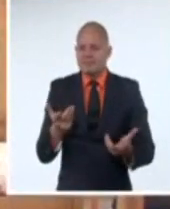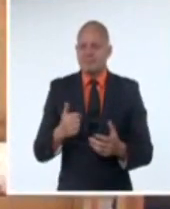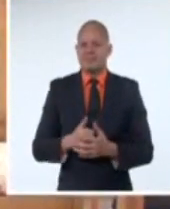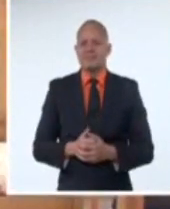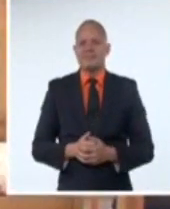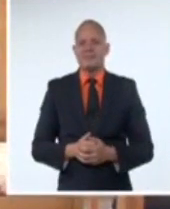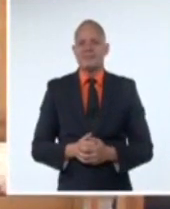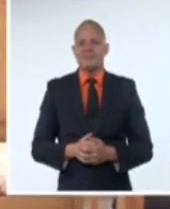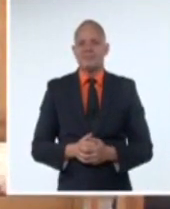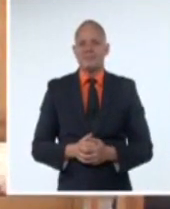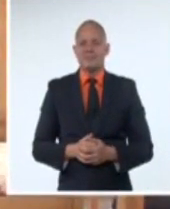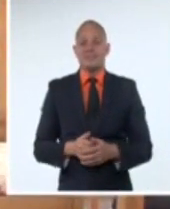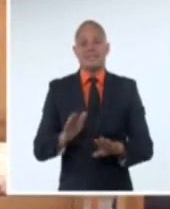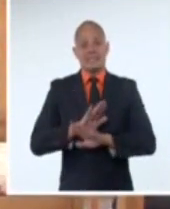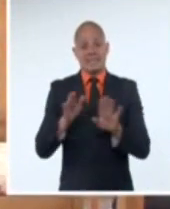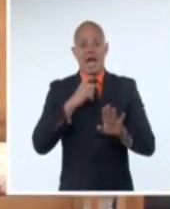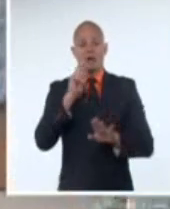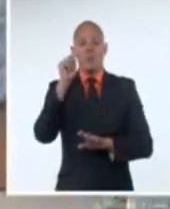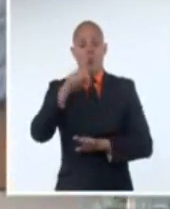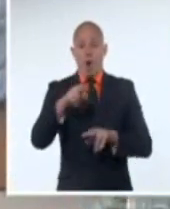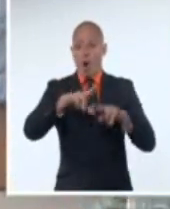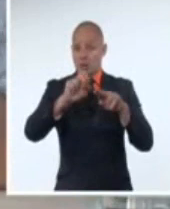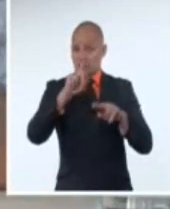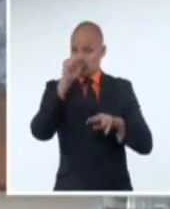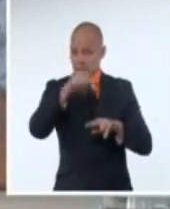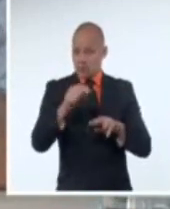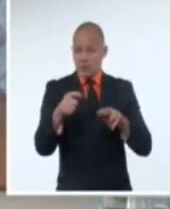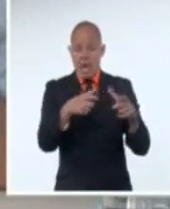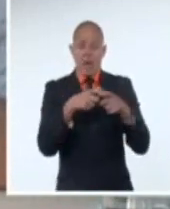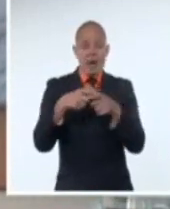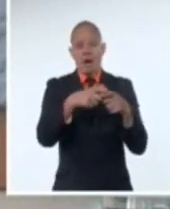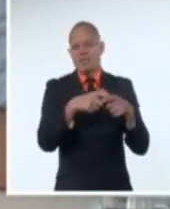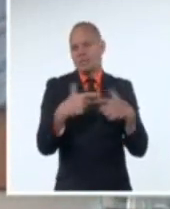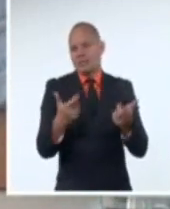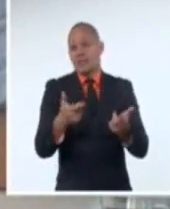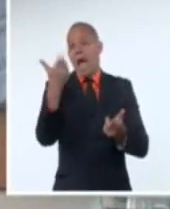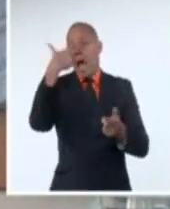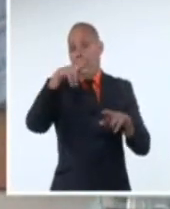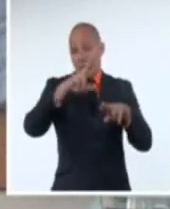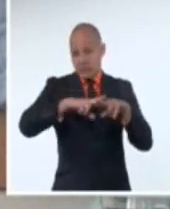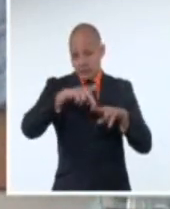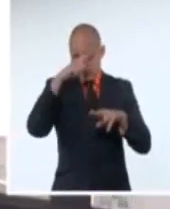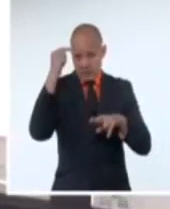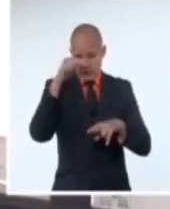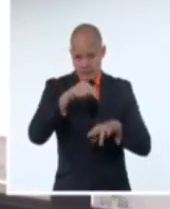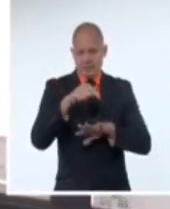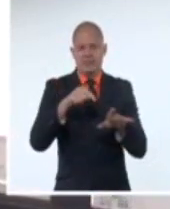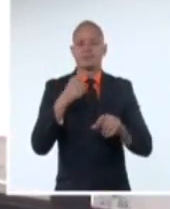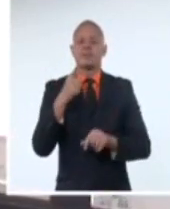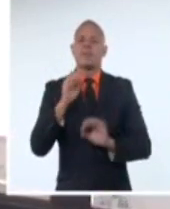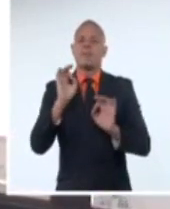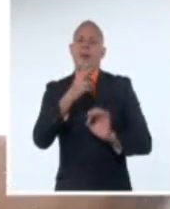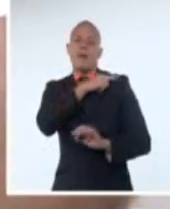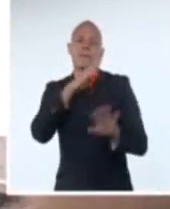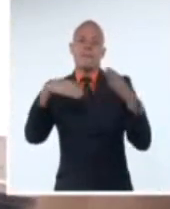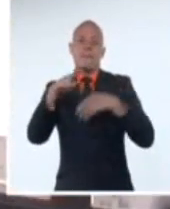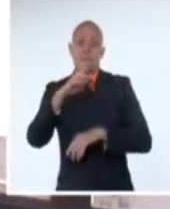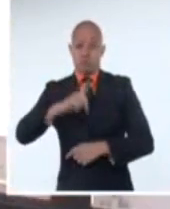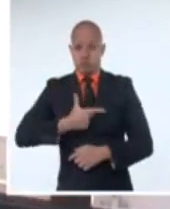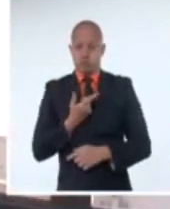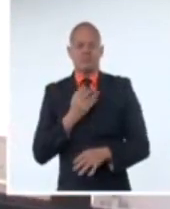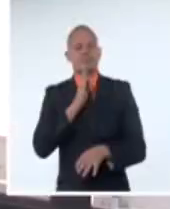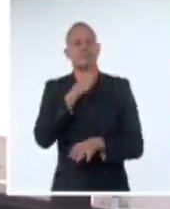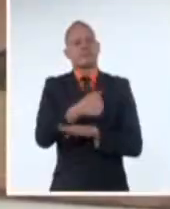diferentes espacios de la Asociación Hermano Saiz en el territorio, la necesidad de incentivar el comercio electrónico y la crítica artístico